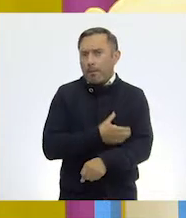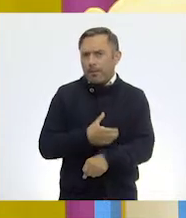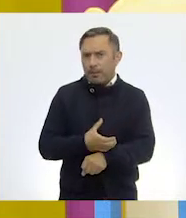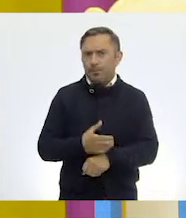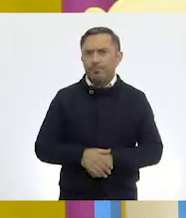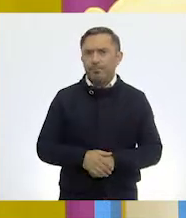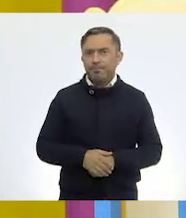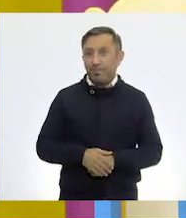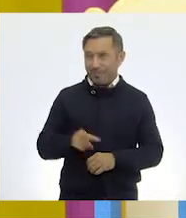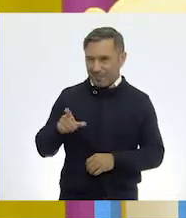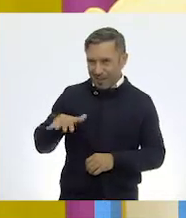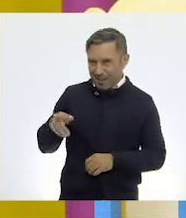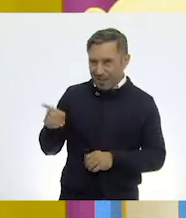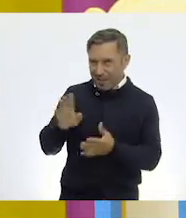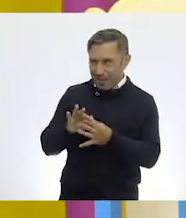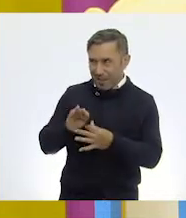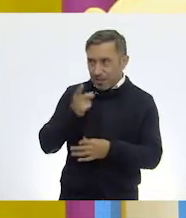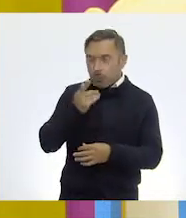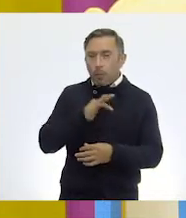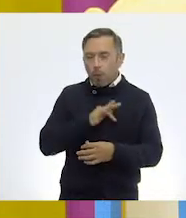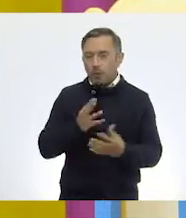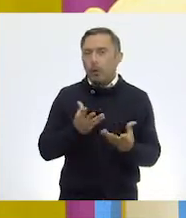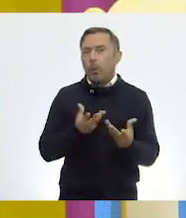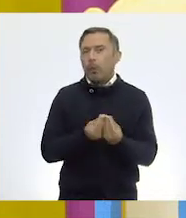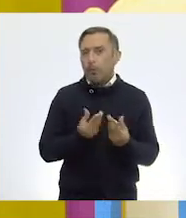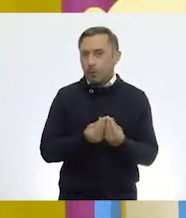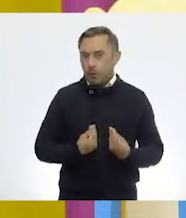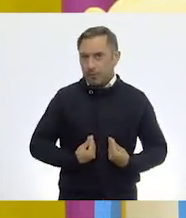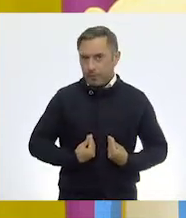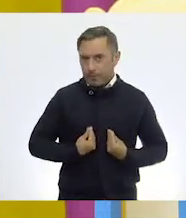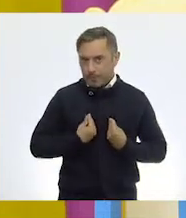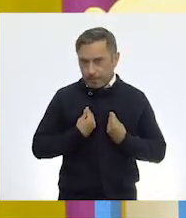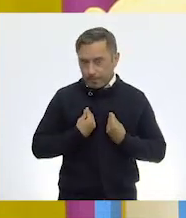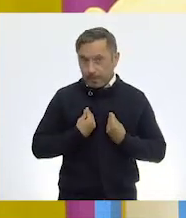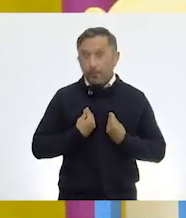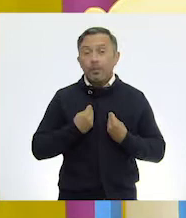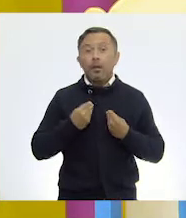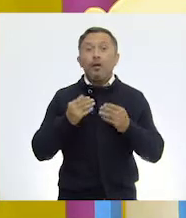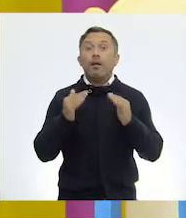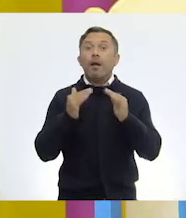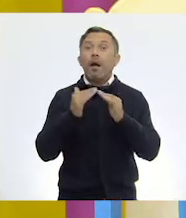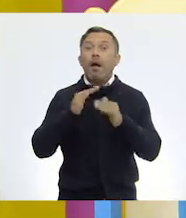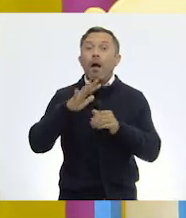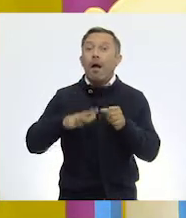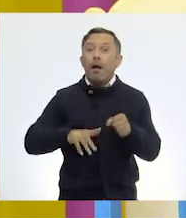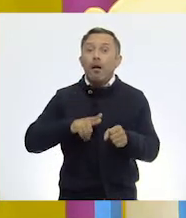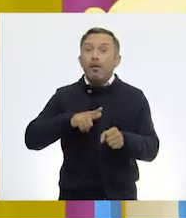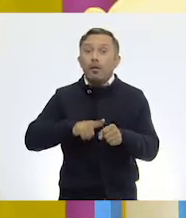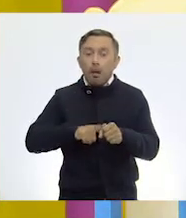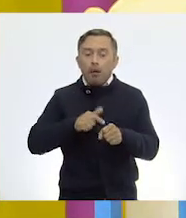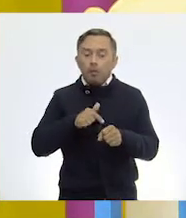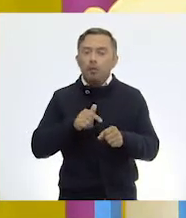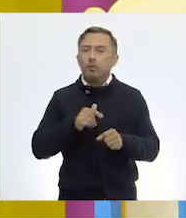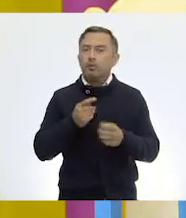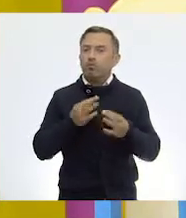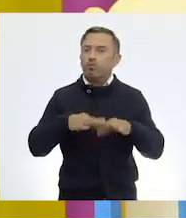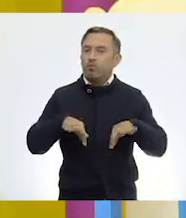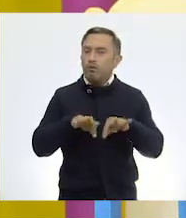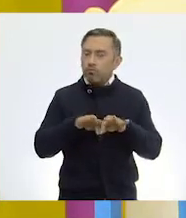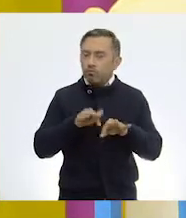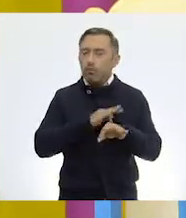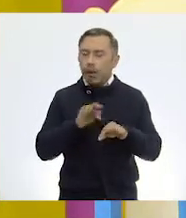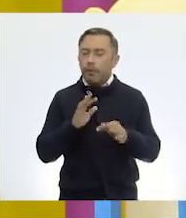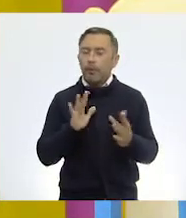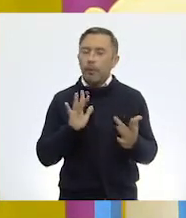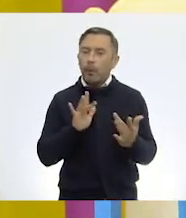dices tú, que puedan vivir con nosotros. Lo importante de los animales domésticos es que están en contacto o en